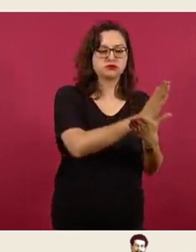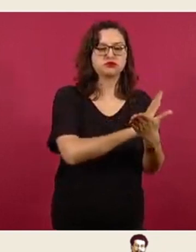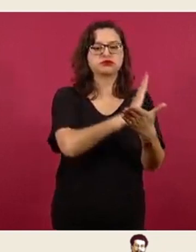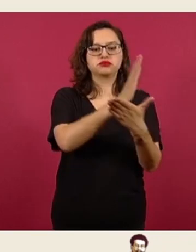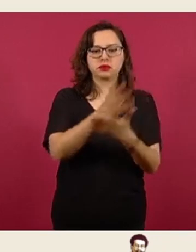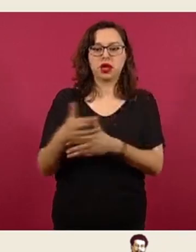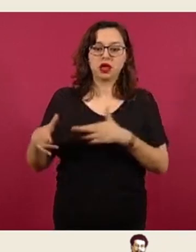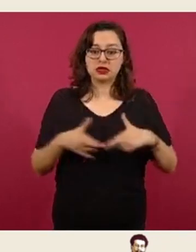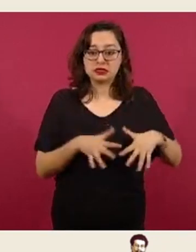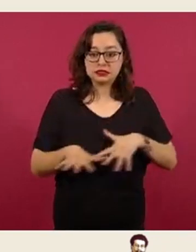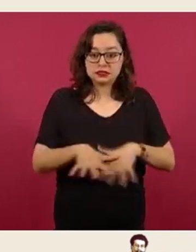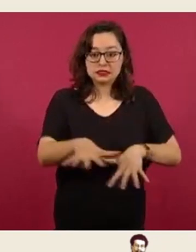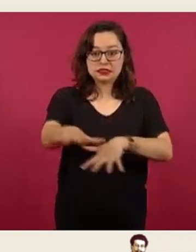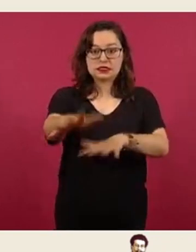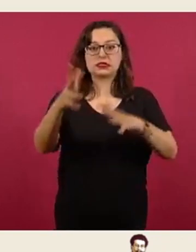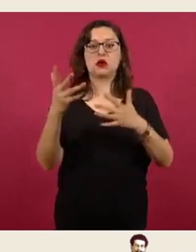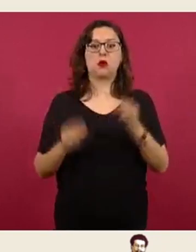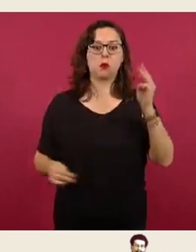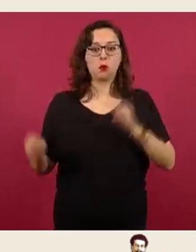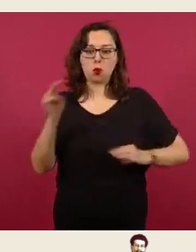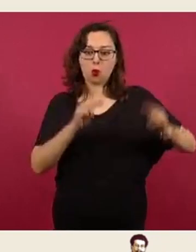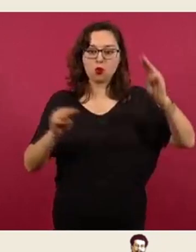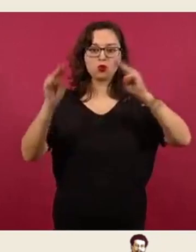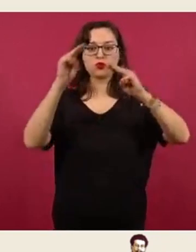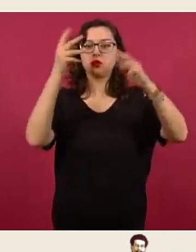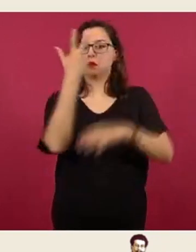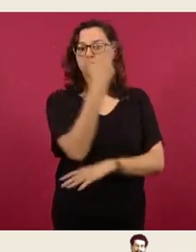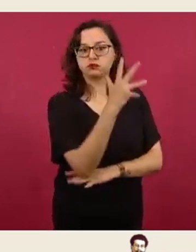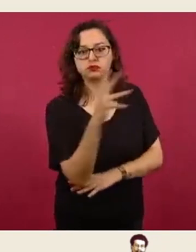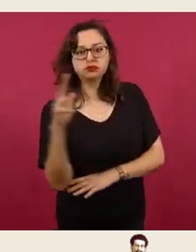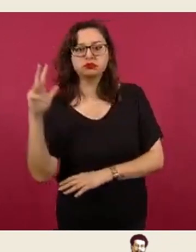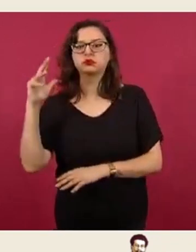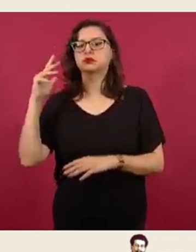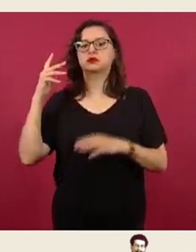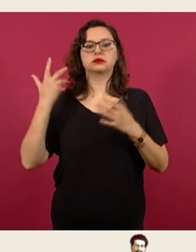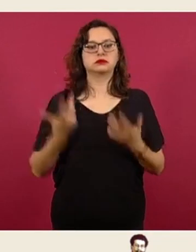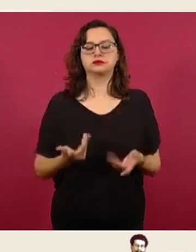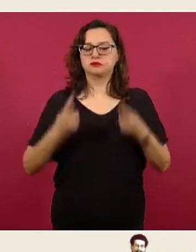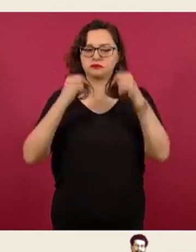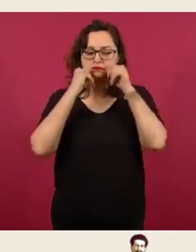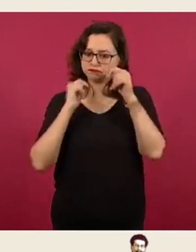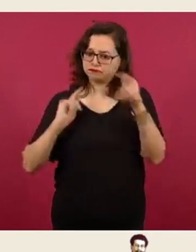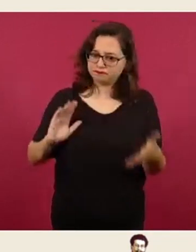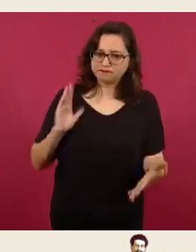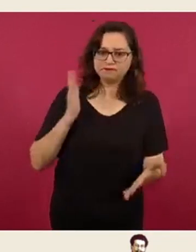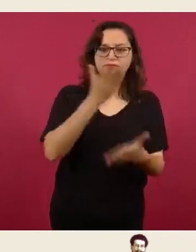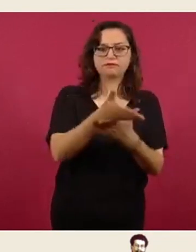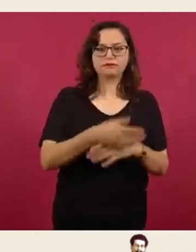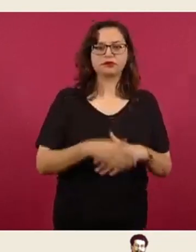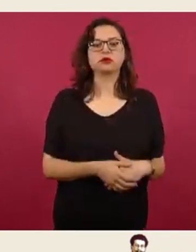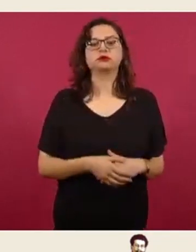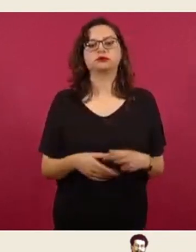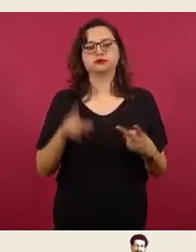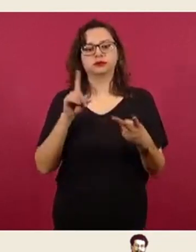cruzando ríos, subiendo montañas, caminos sinuosos, desfiladeros, etcétera. La siguiente, la Secretaría de la